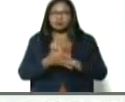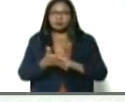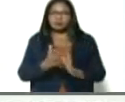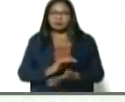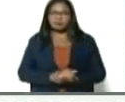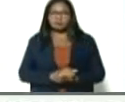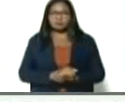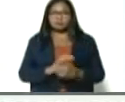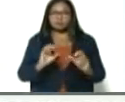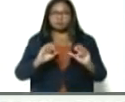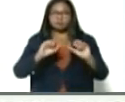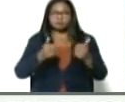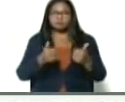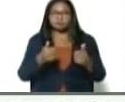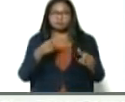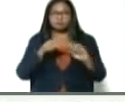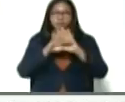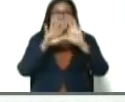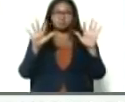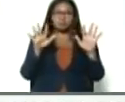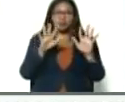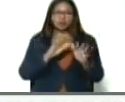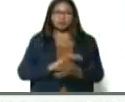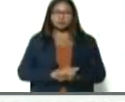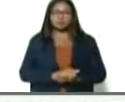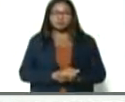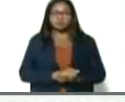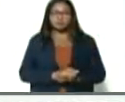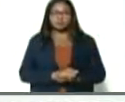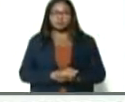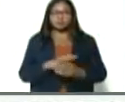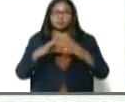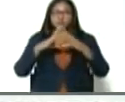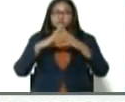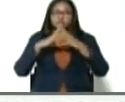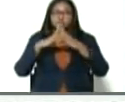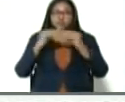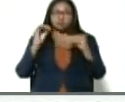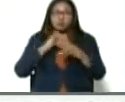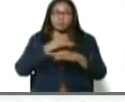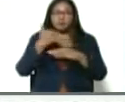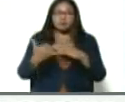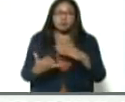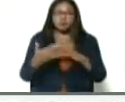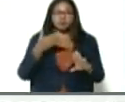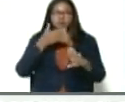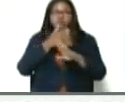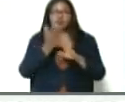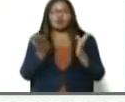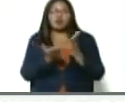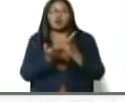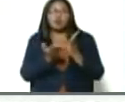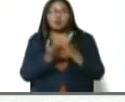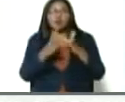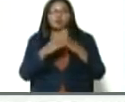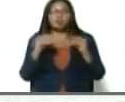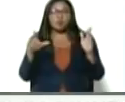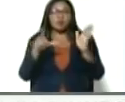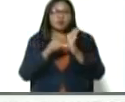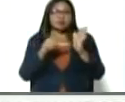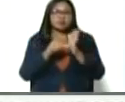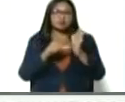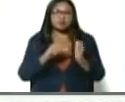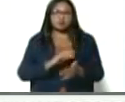Iniciar precisamente con todo este proyecto ir a las escuelas, a los liceos,